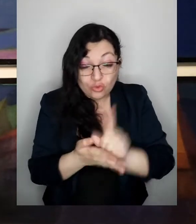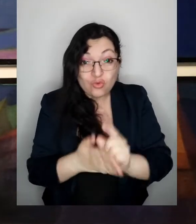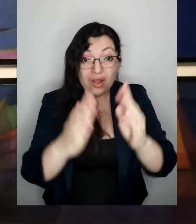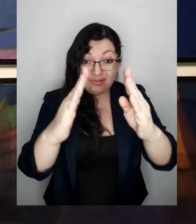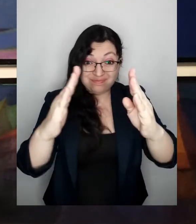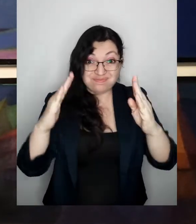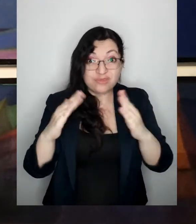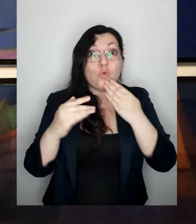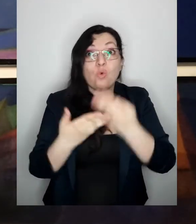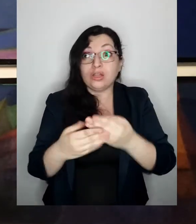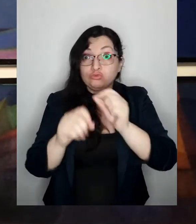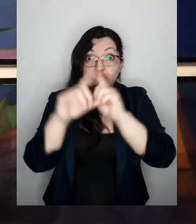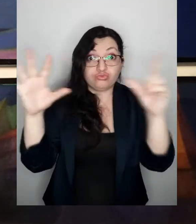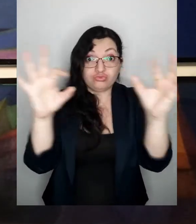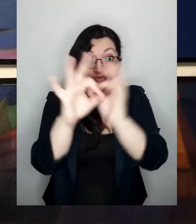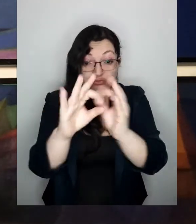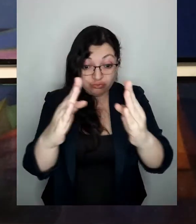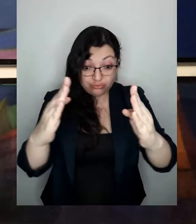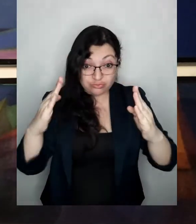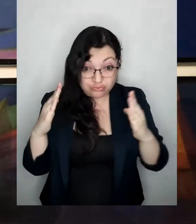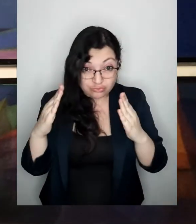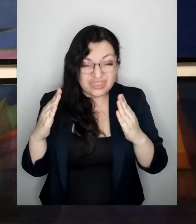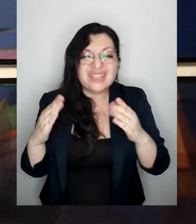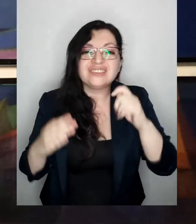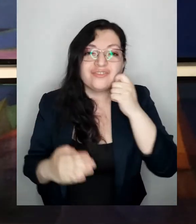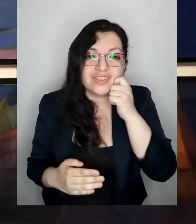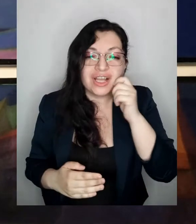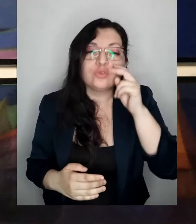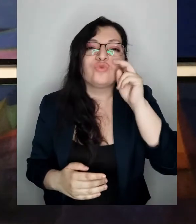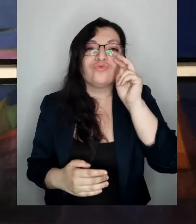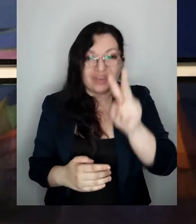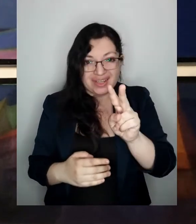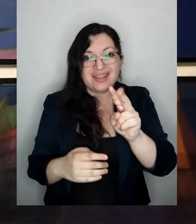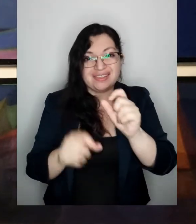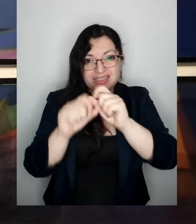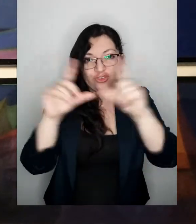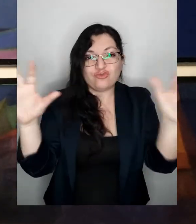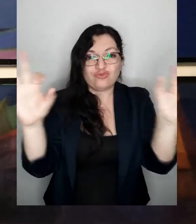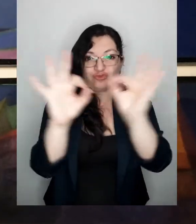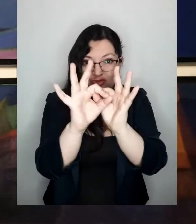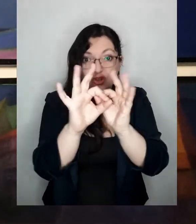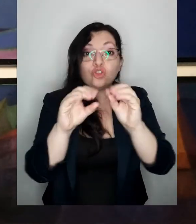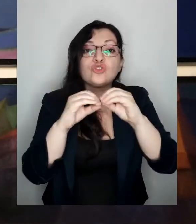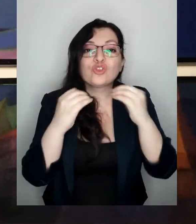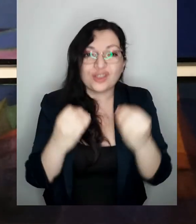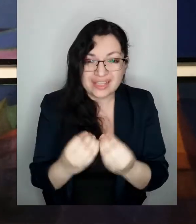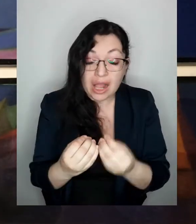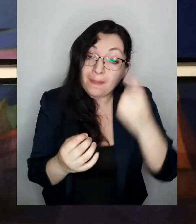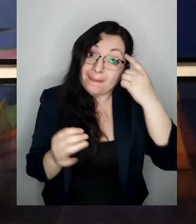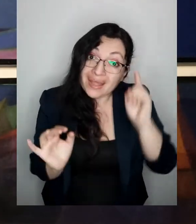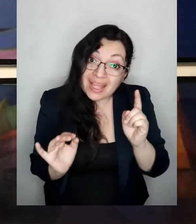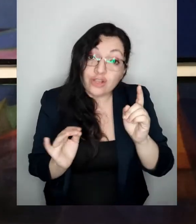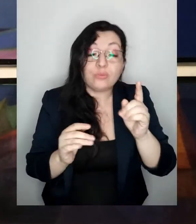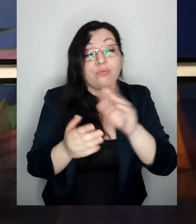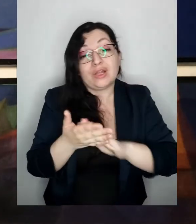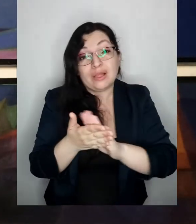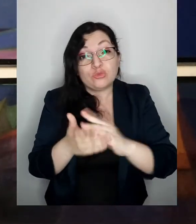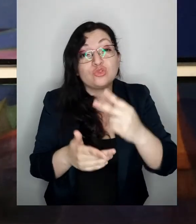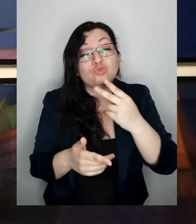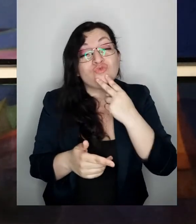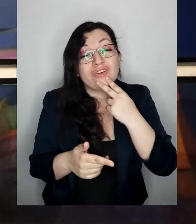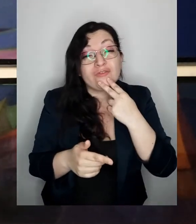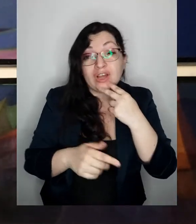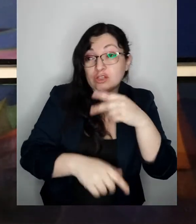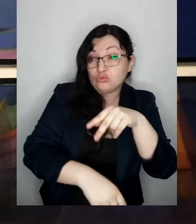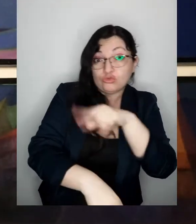durante un eclipse solar tú vas a ver el eclipse solar total pero si vives más al norte o más